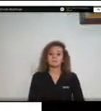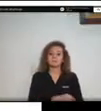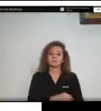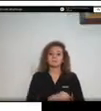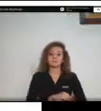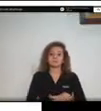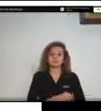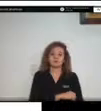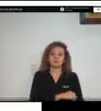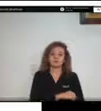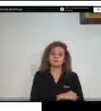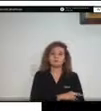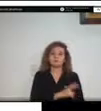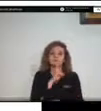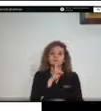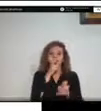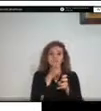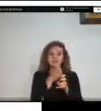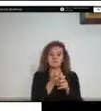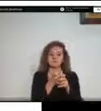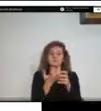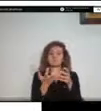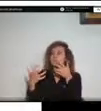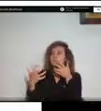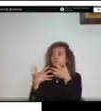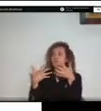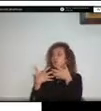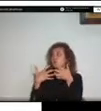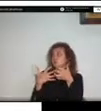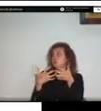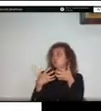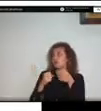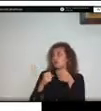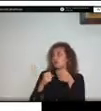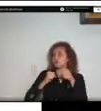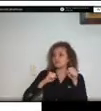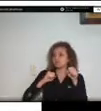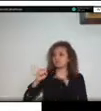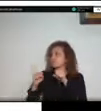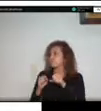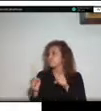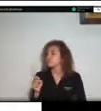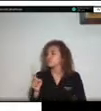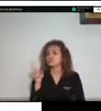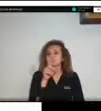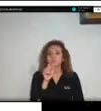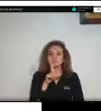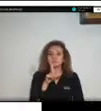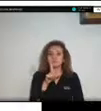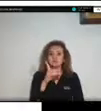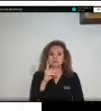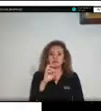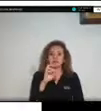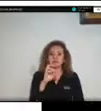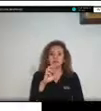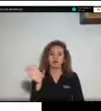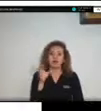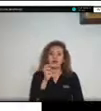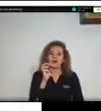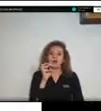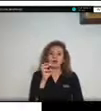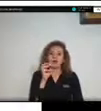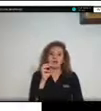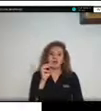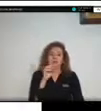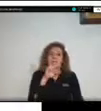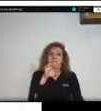transporte como por ejemplo lo es el sistema no sé Salgar Mancilla Puente Aranda que es el que abastece los